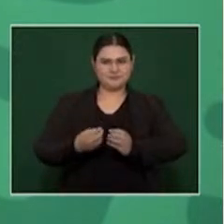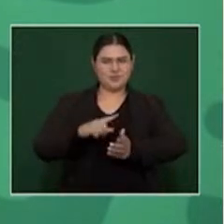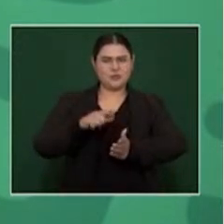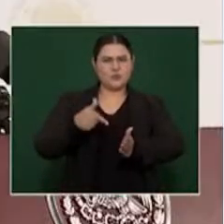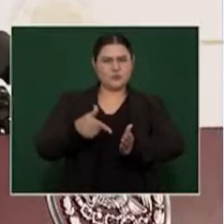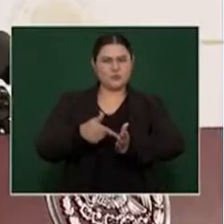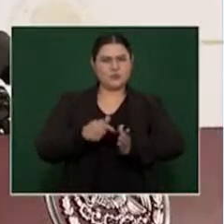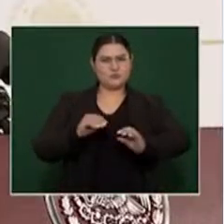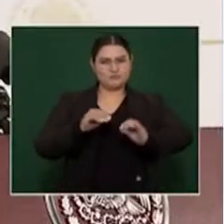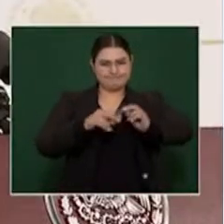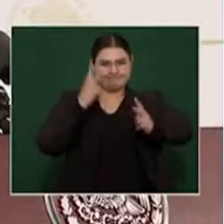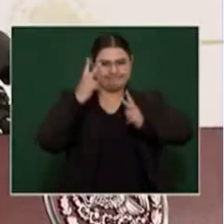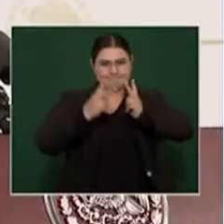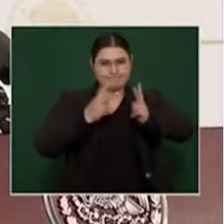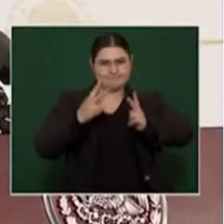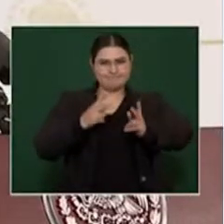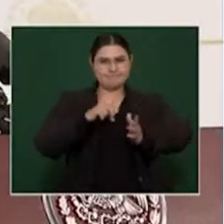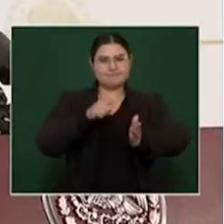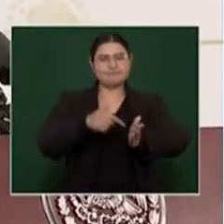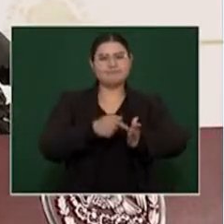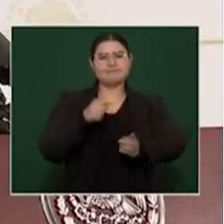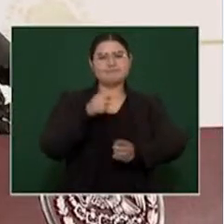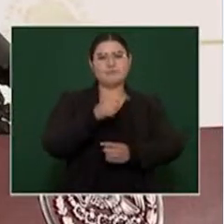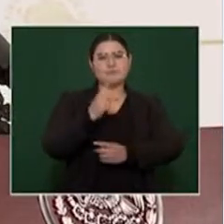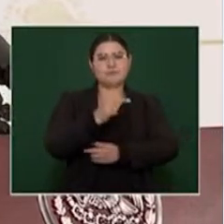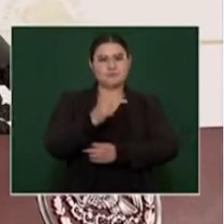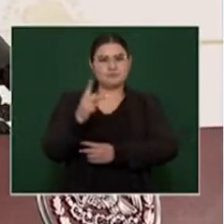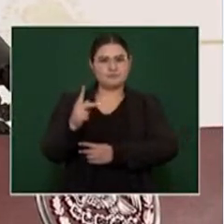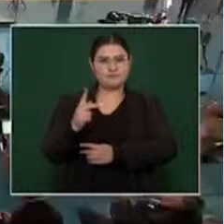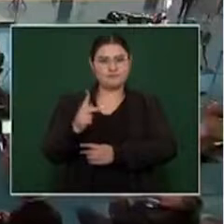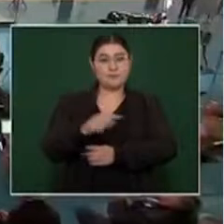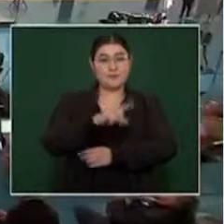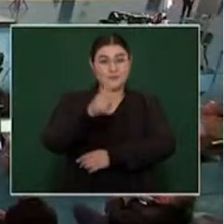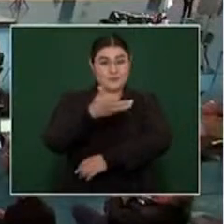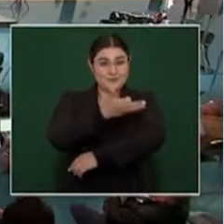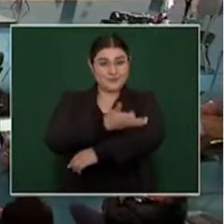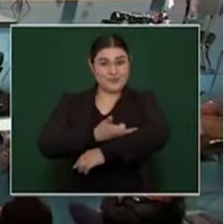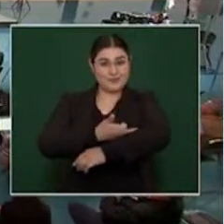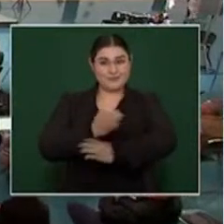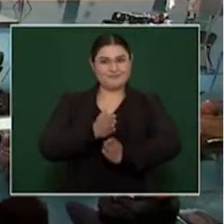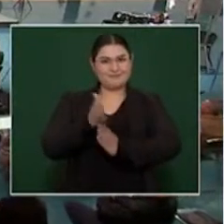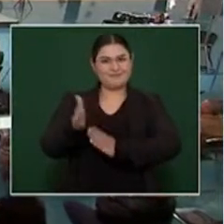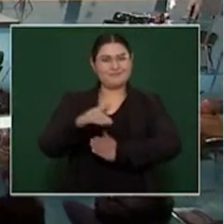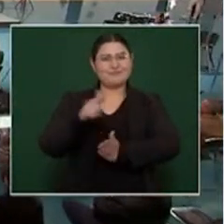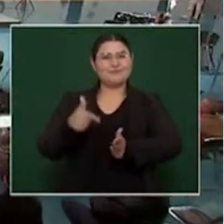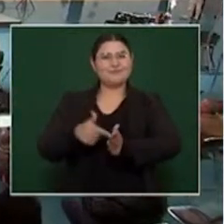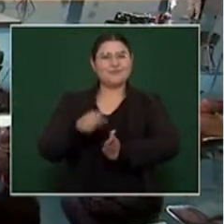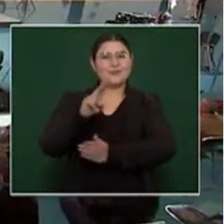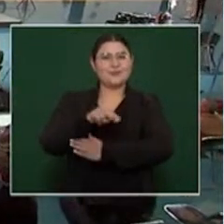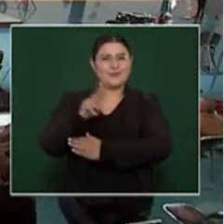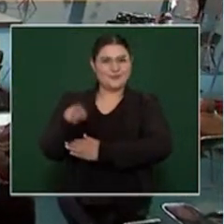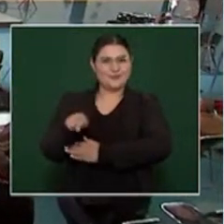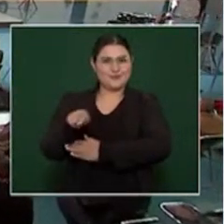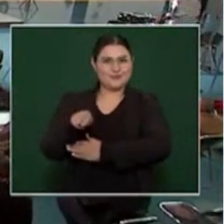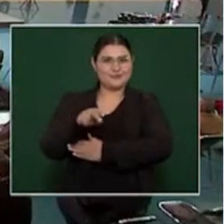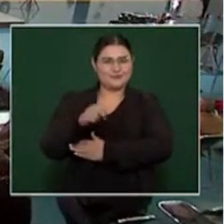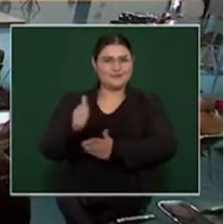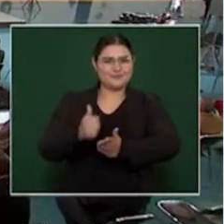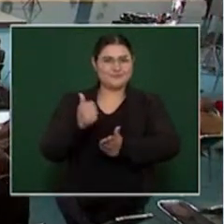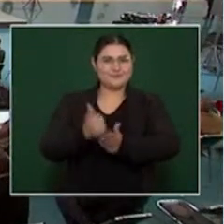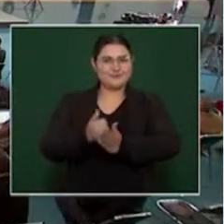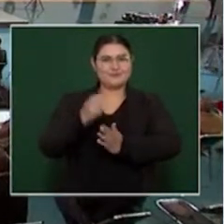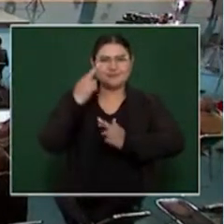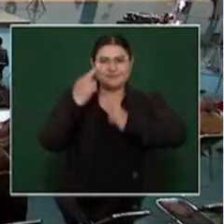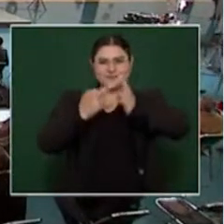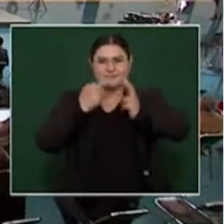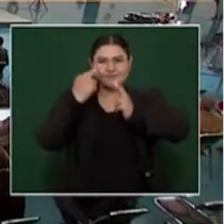evitar la demanda o el incremento en el consumo del fentanilo y de otras drogas, situación que exhortó a no perder de